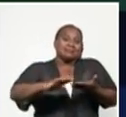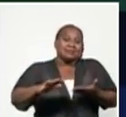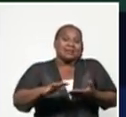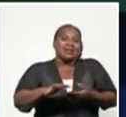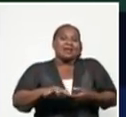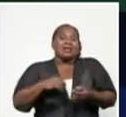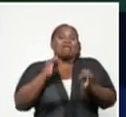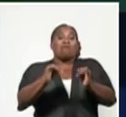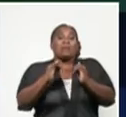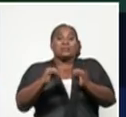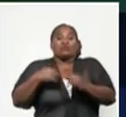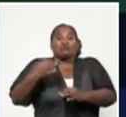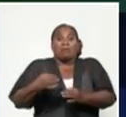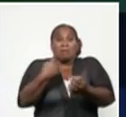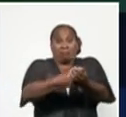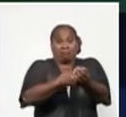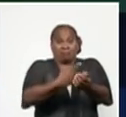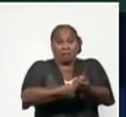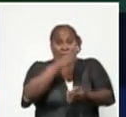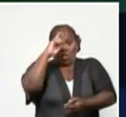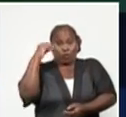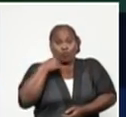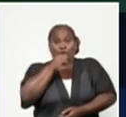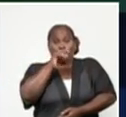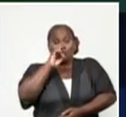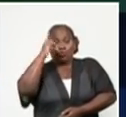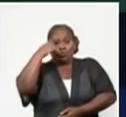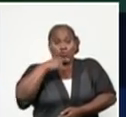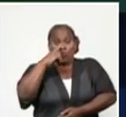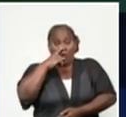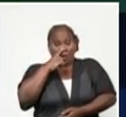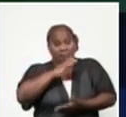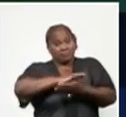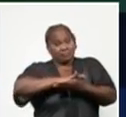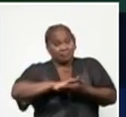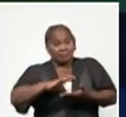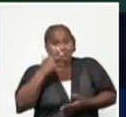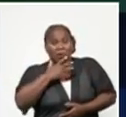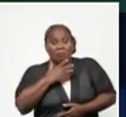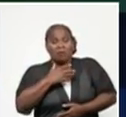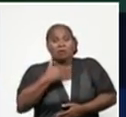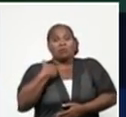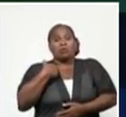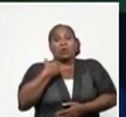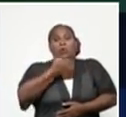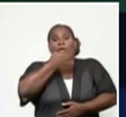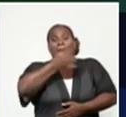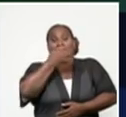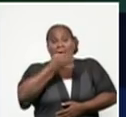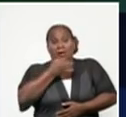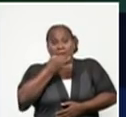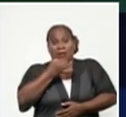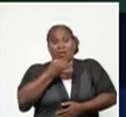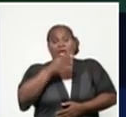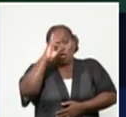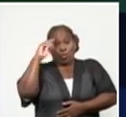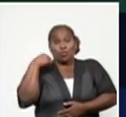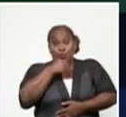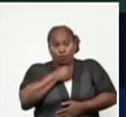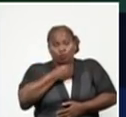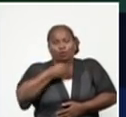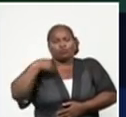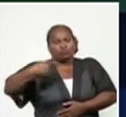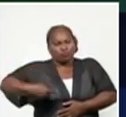Durán. Y no es que exactamente lo que voy a comunicar no lo pueda decir. Durán cada mañana insiste